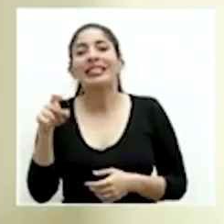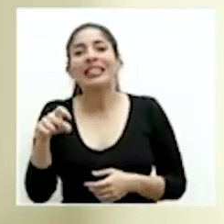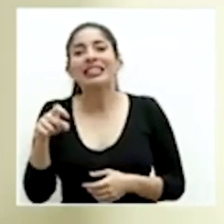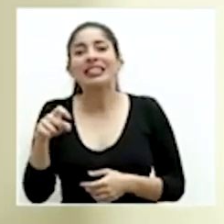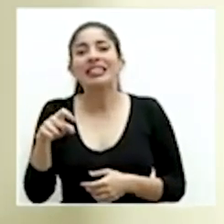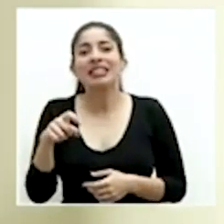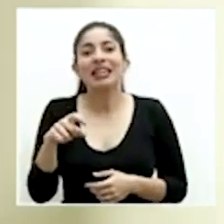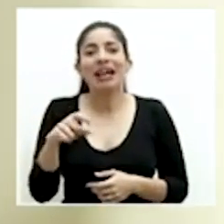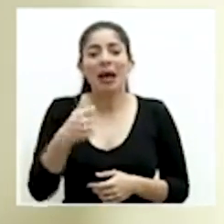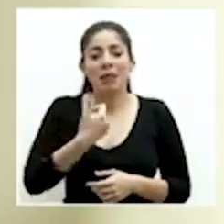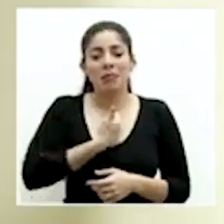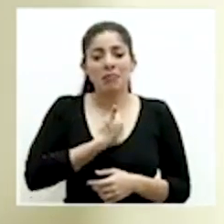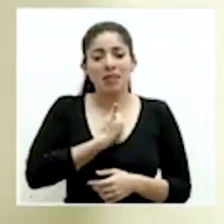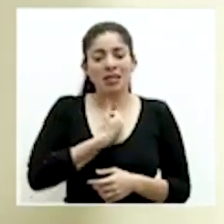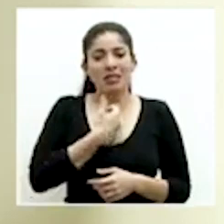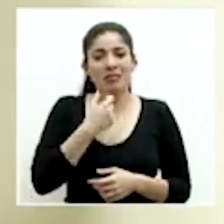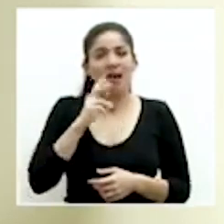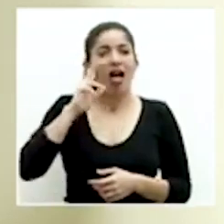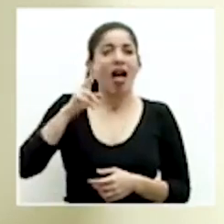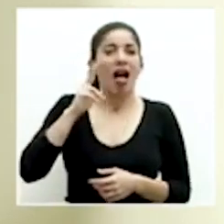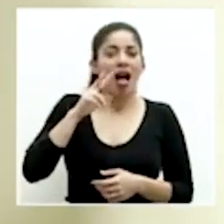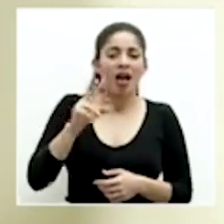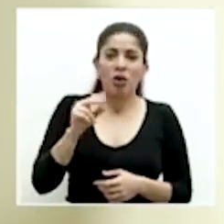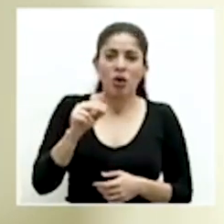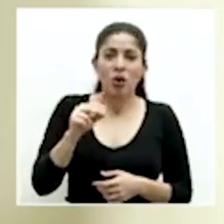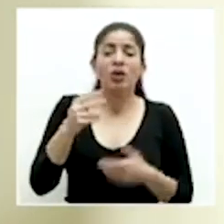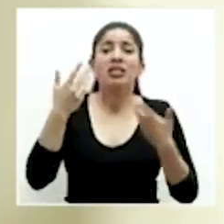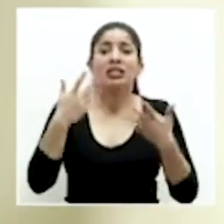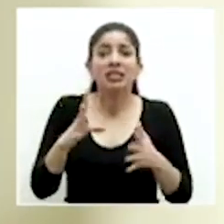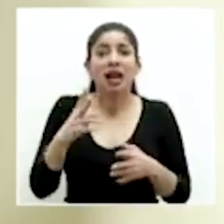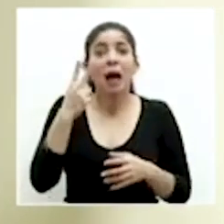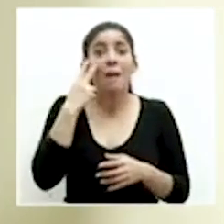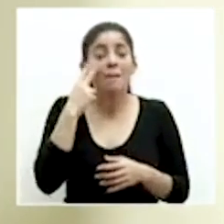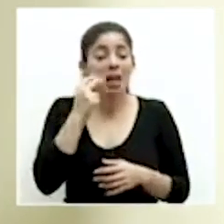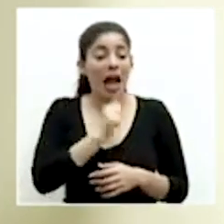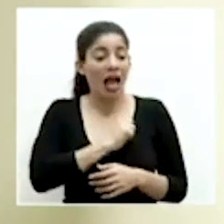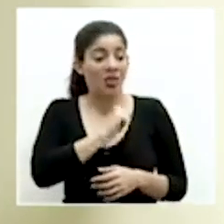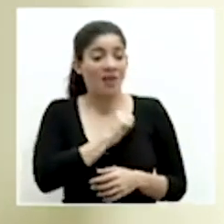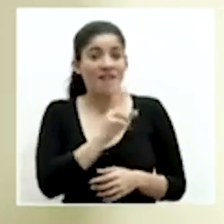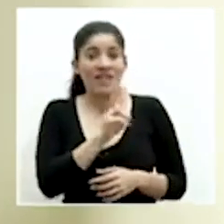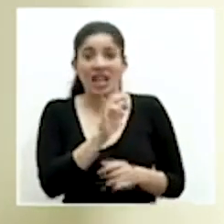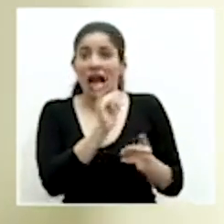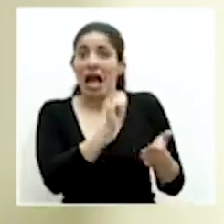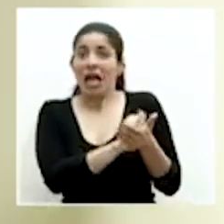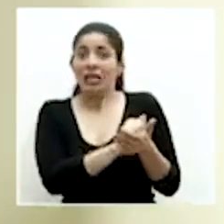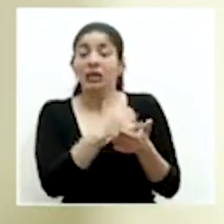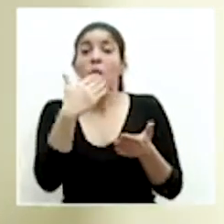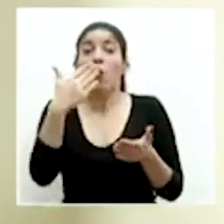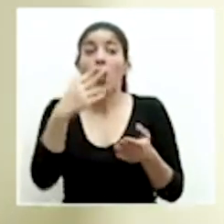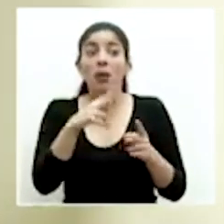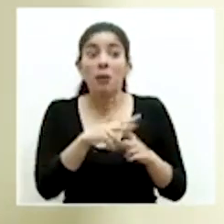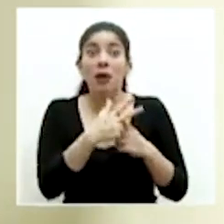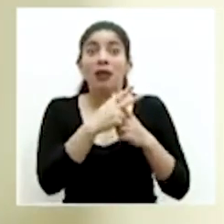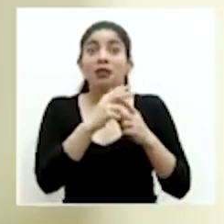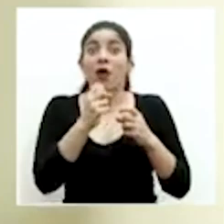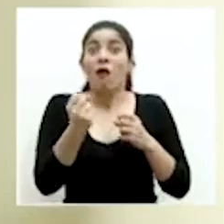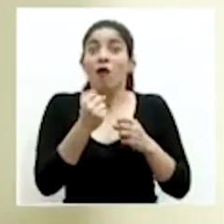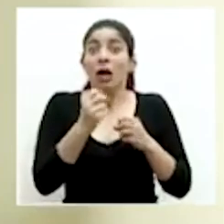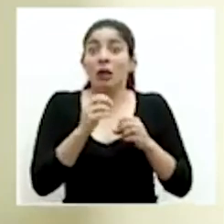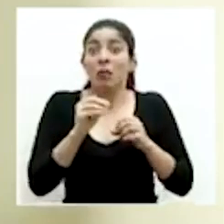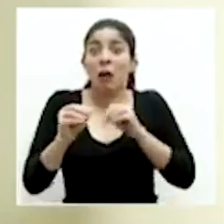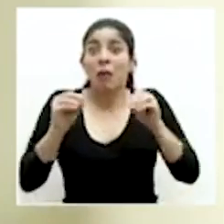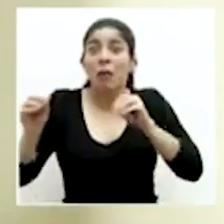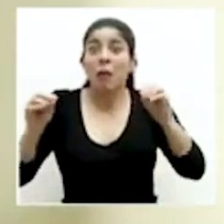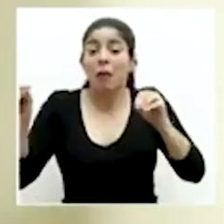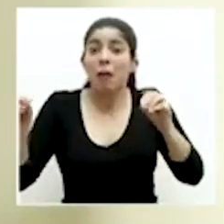escarmentar por cabeza propia ya vemos que el comportamiento del virus es así o una vez que agarra impulso y empieza a